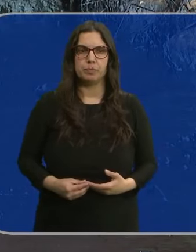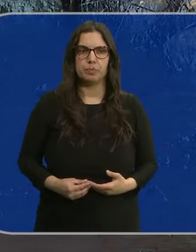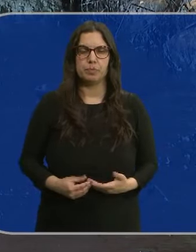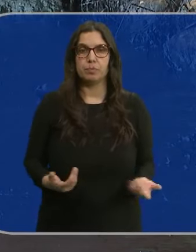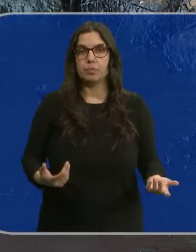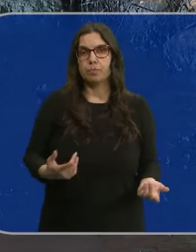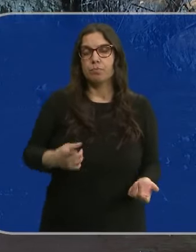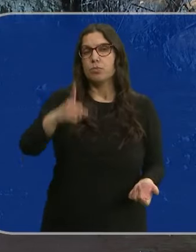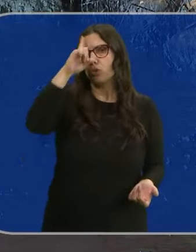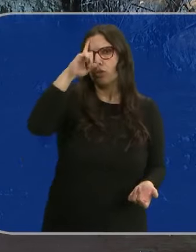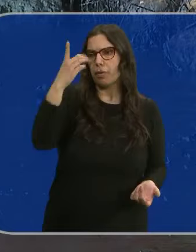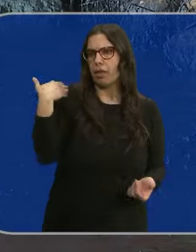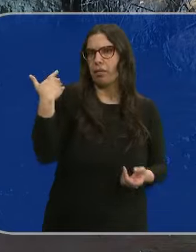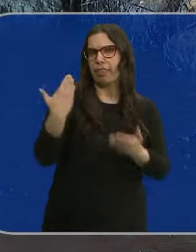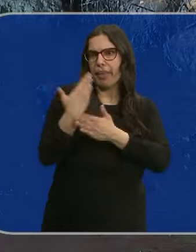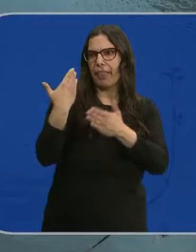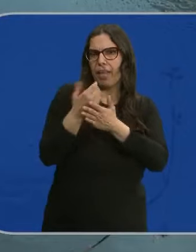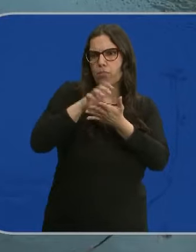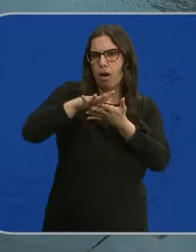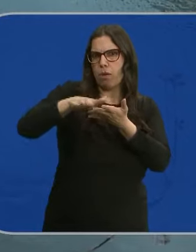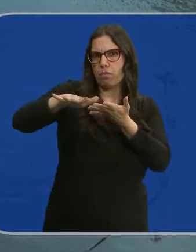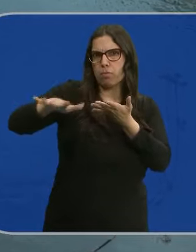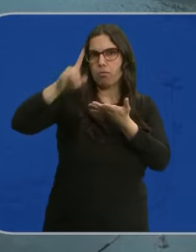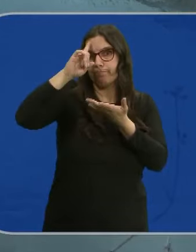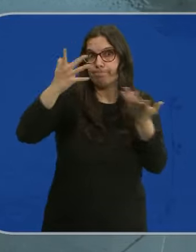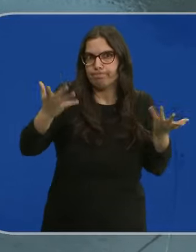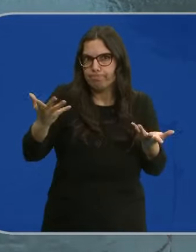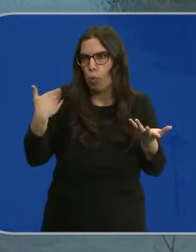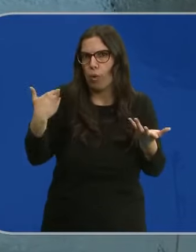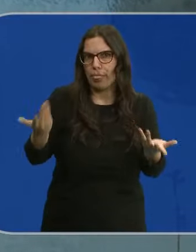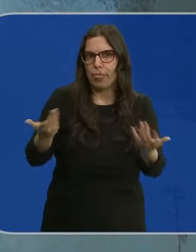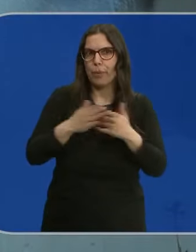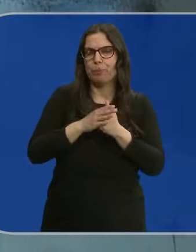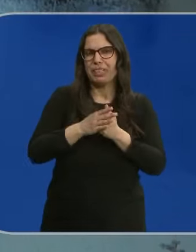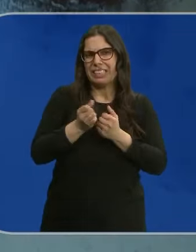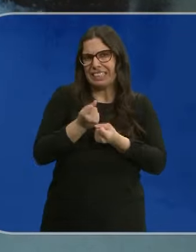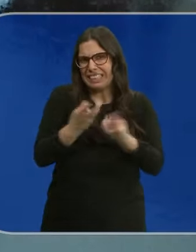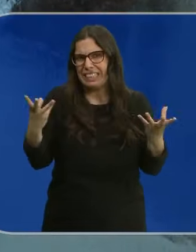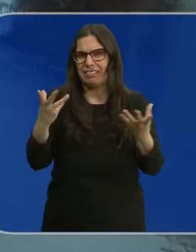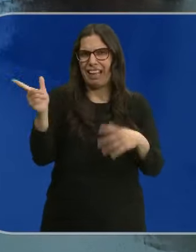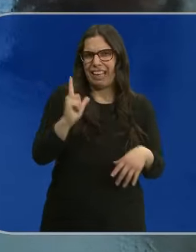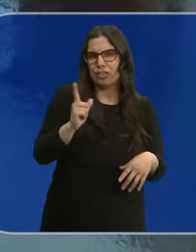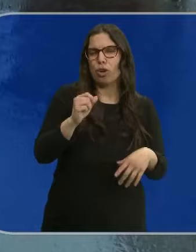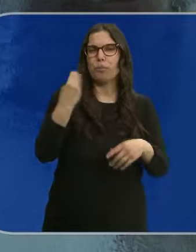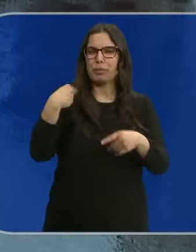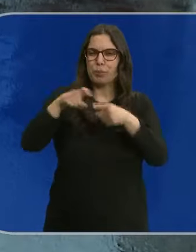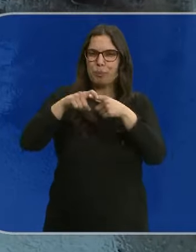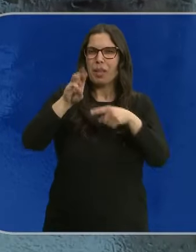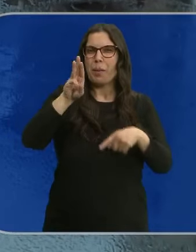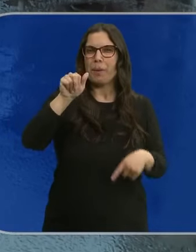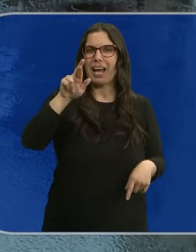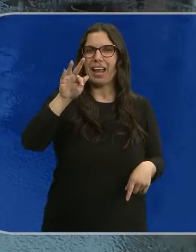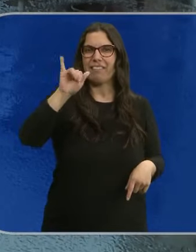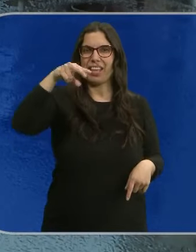Ni siquiera se sabe cuántos días lleva ahí la enorme mancha negra de textura viscosa. Son miles de litros de parafina. Se estima que